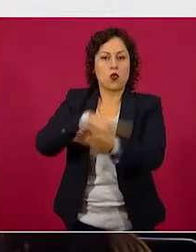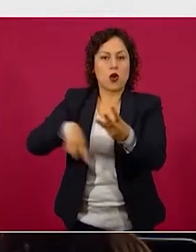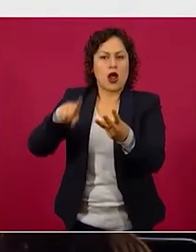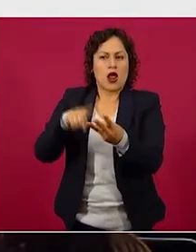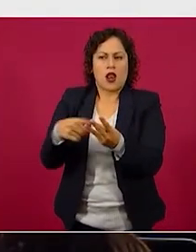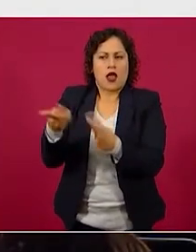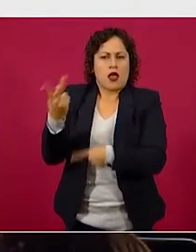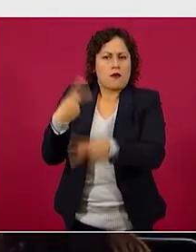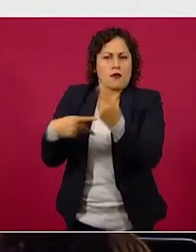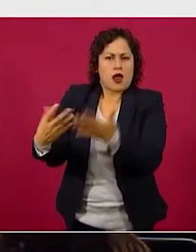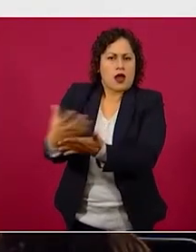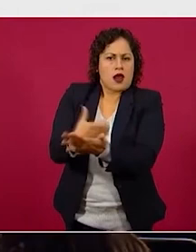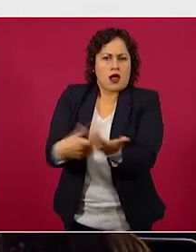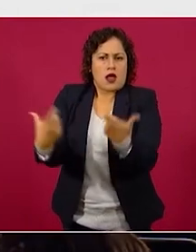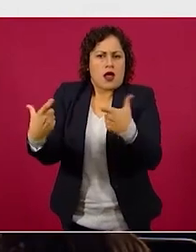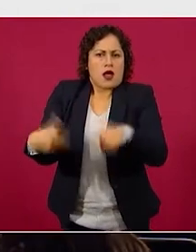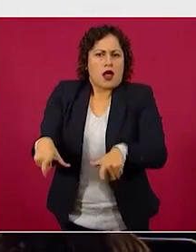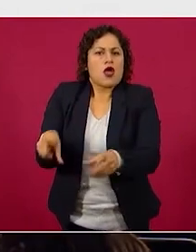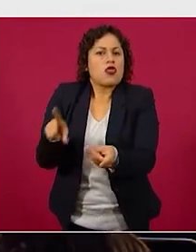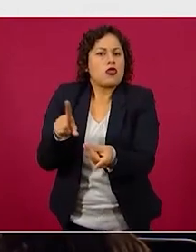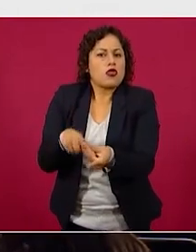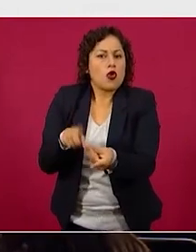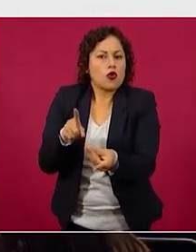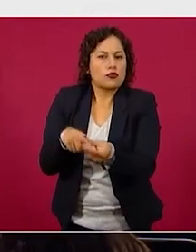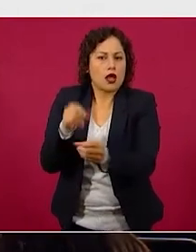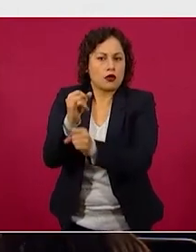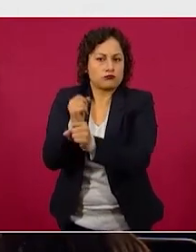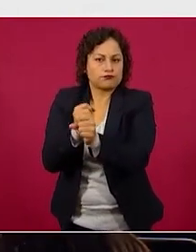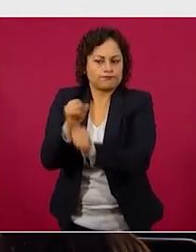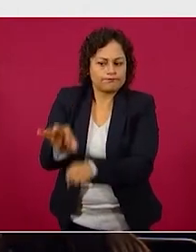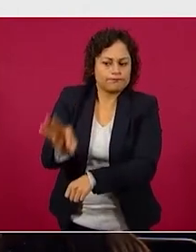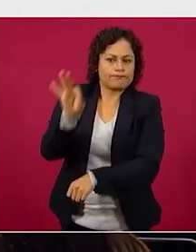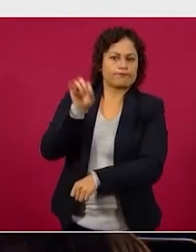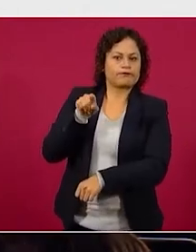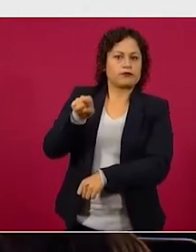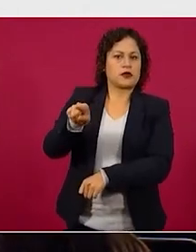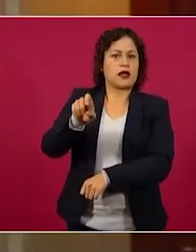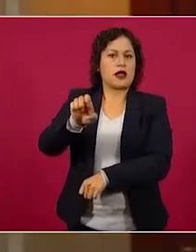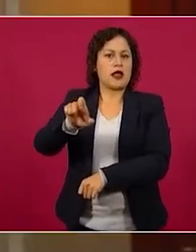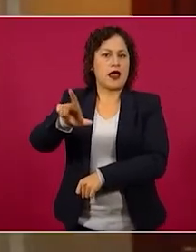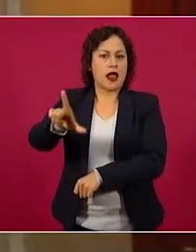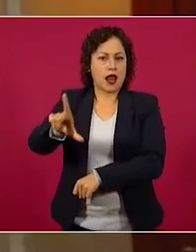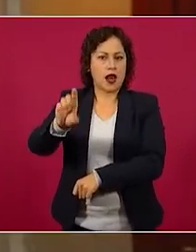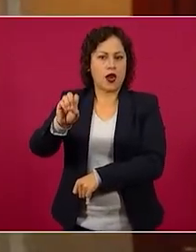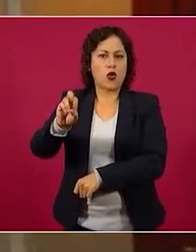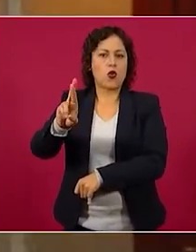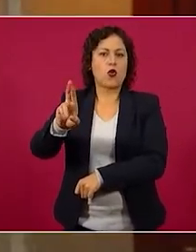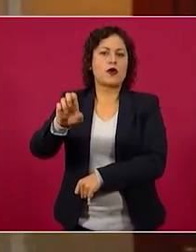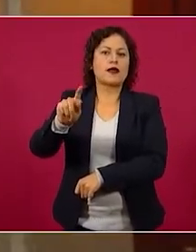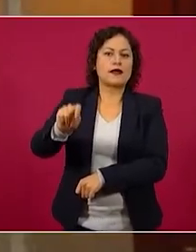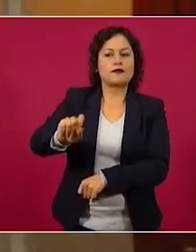que posee el señor Carlos Lore de Mola socios y familiares